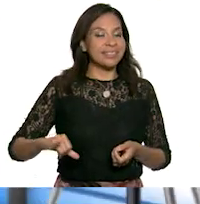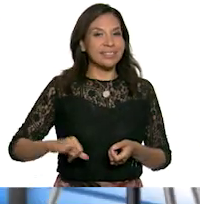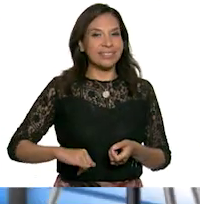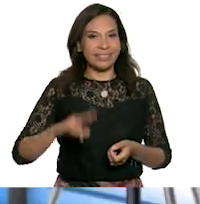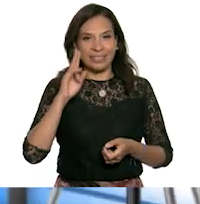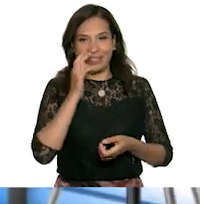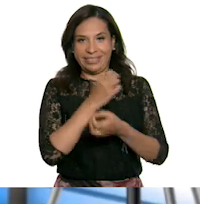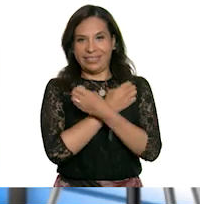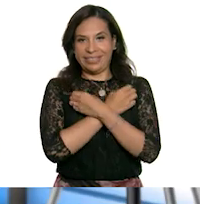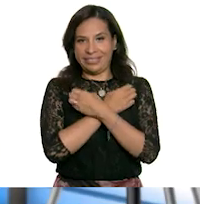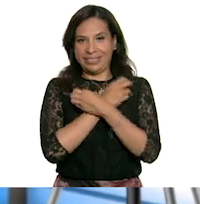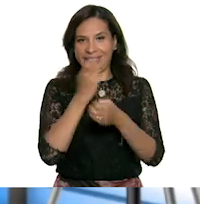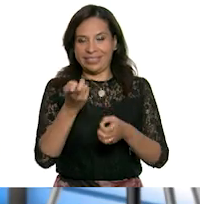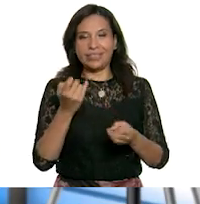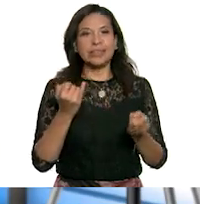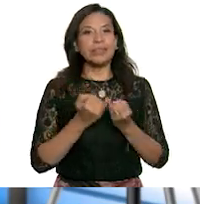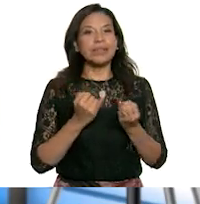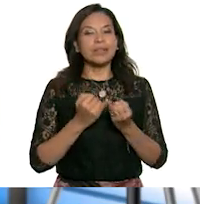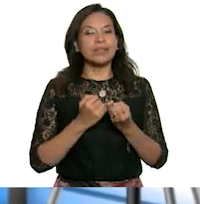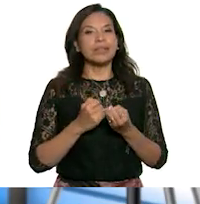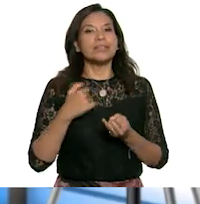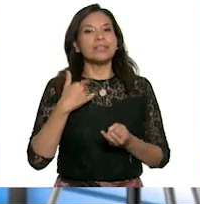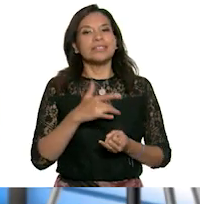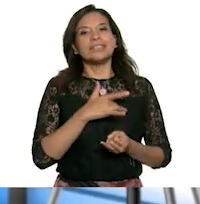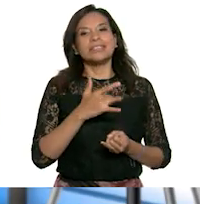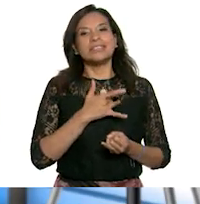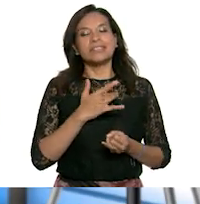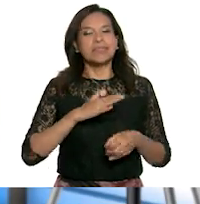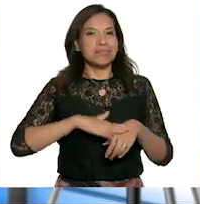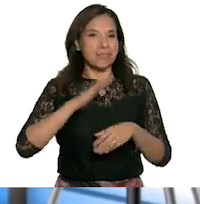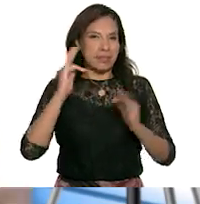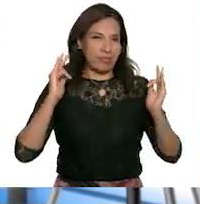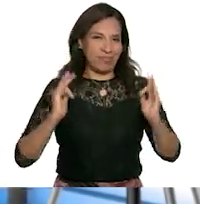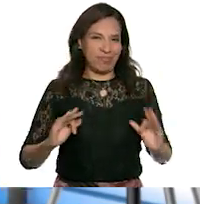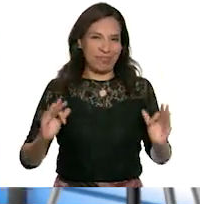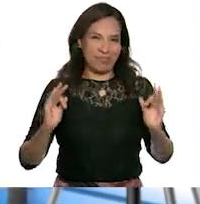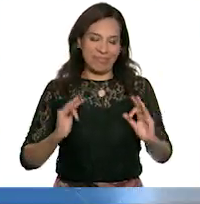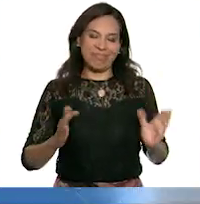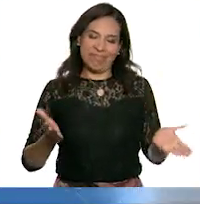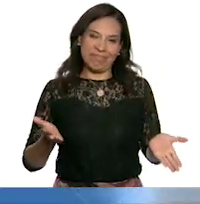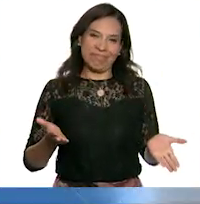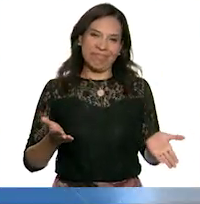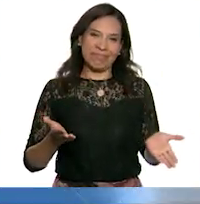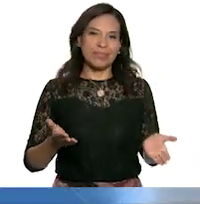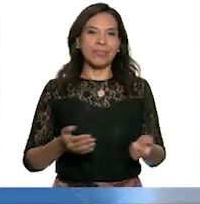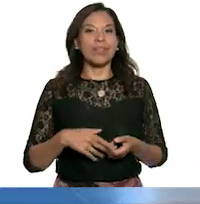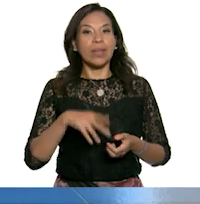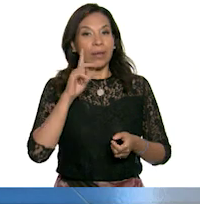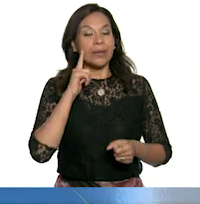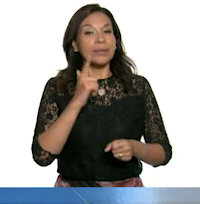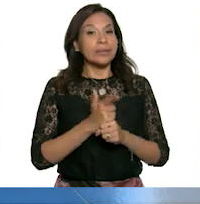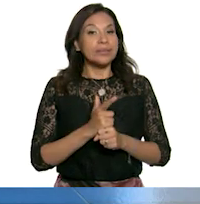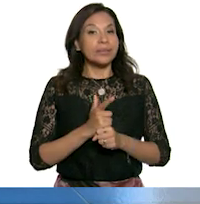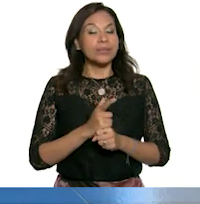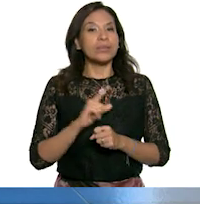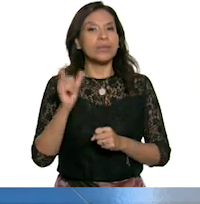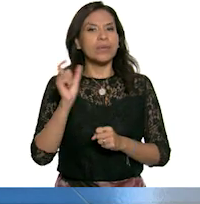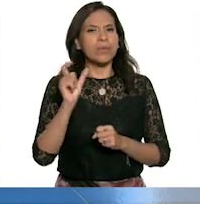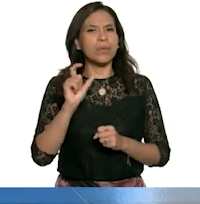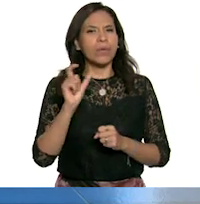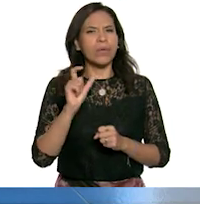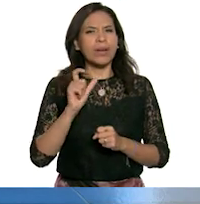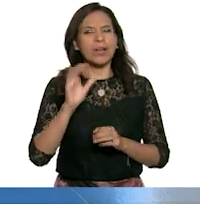educativo, Ale. Y además, me siento un poco más tranquilo, sí. Sí. ¿Te diste cuenta que cuando